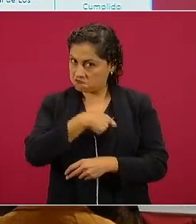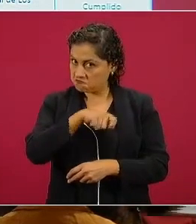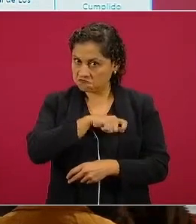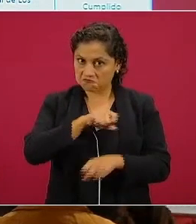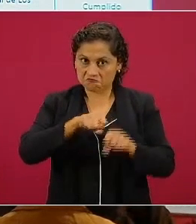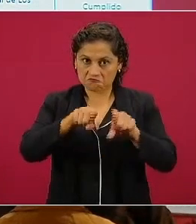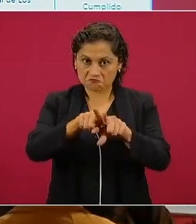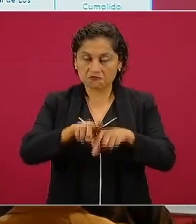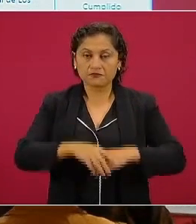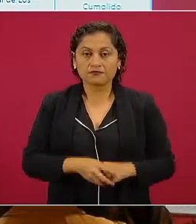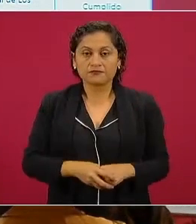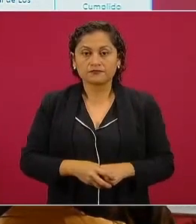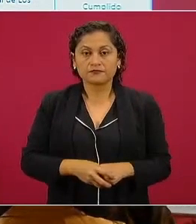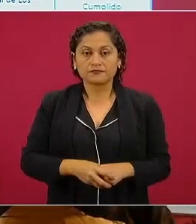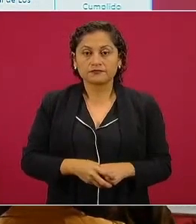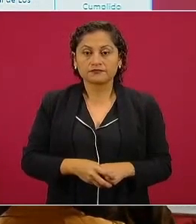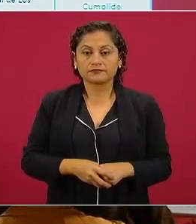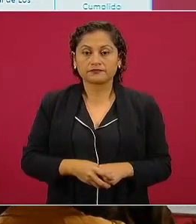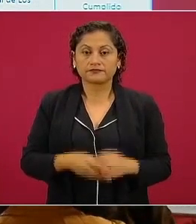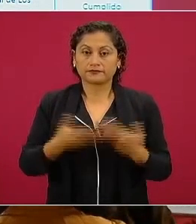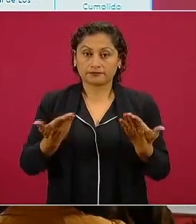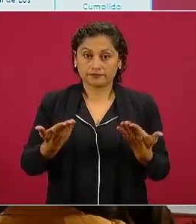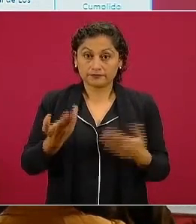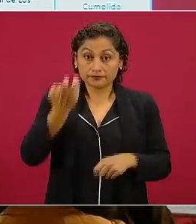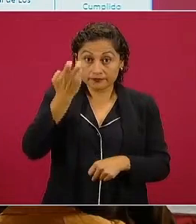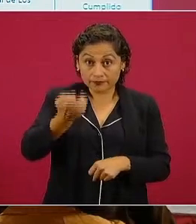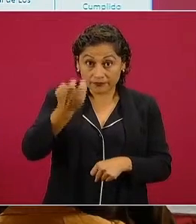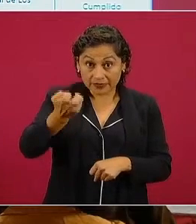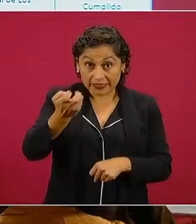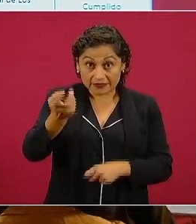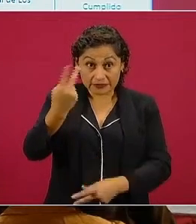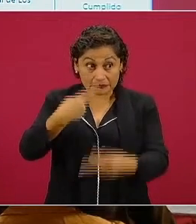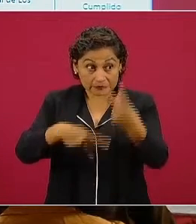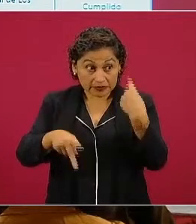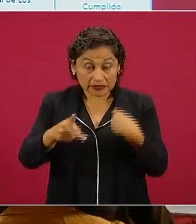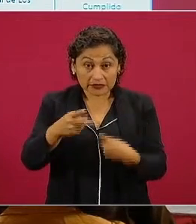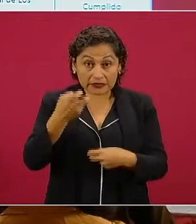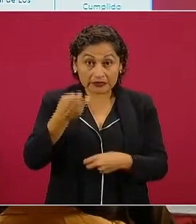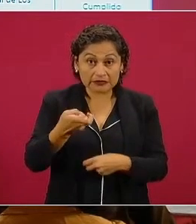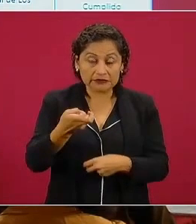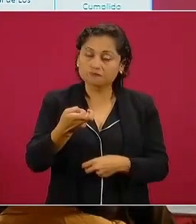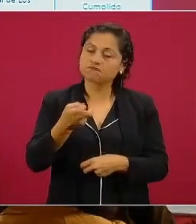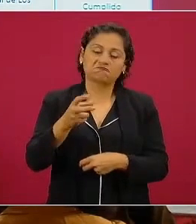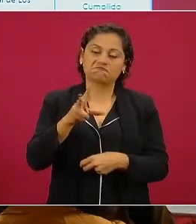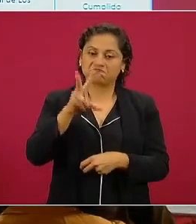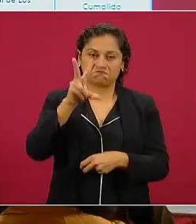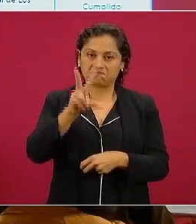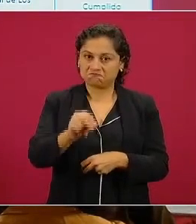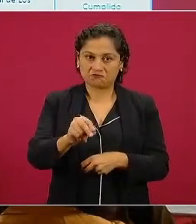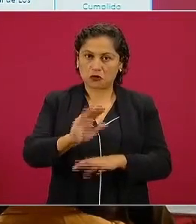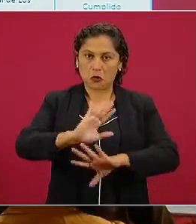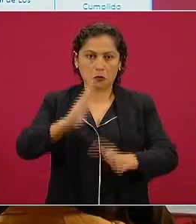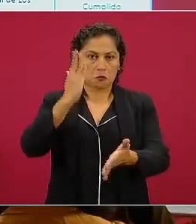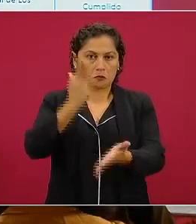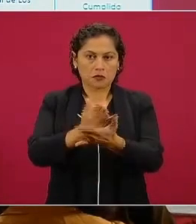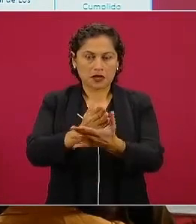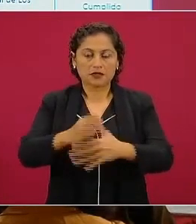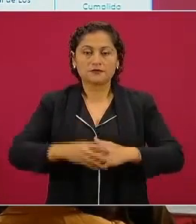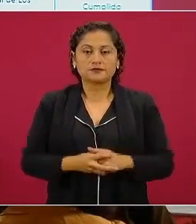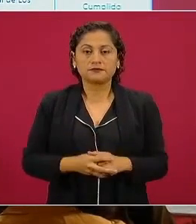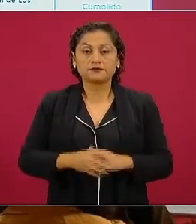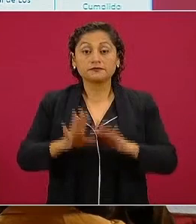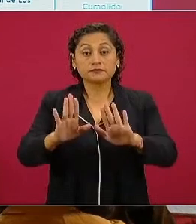entonces ya no queremos este trato afortunadamente ya